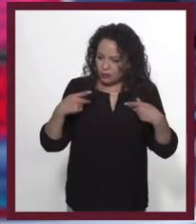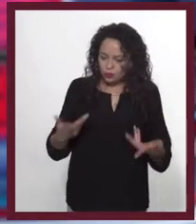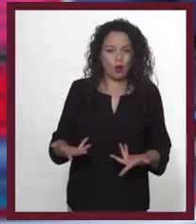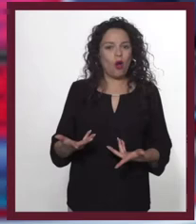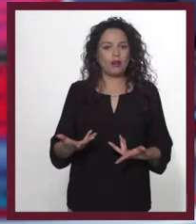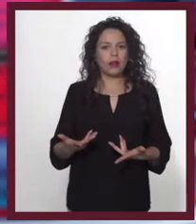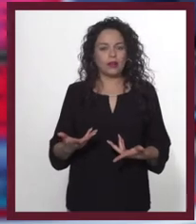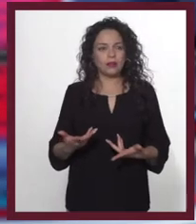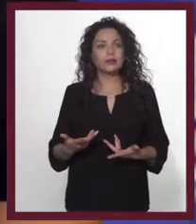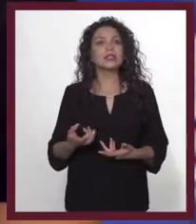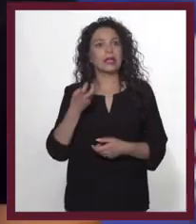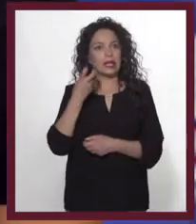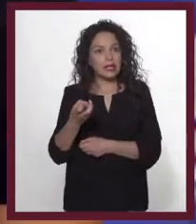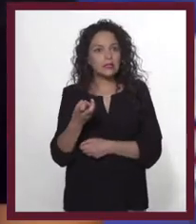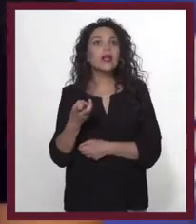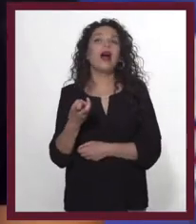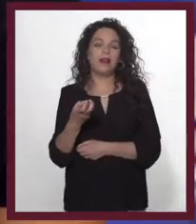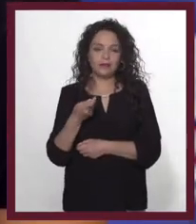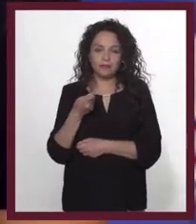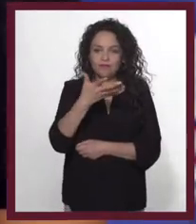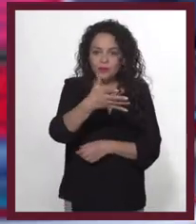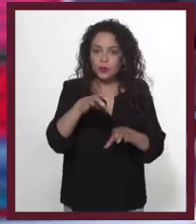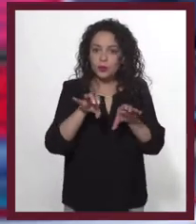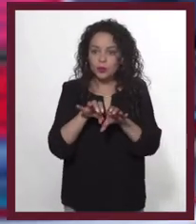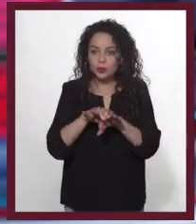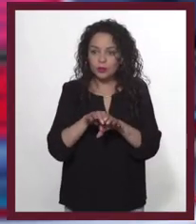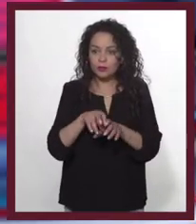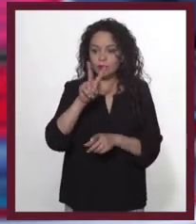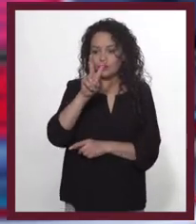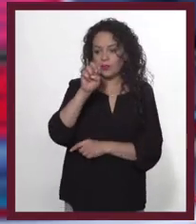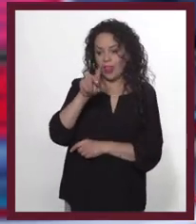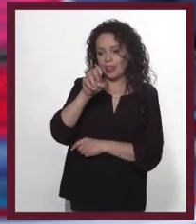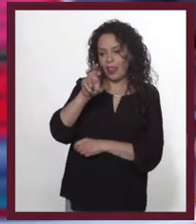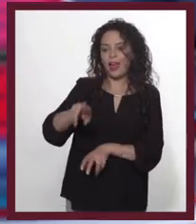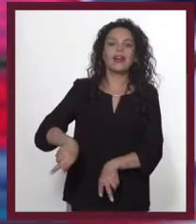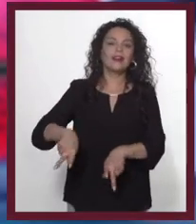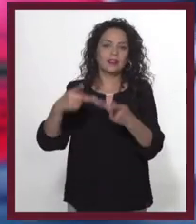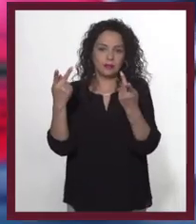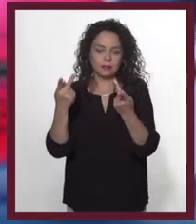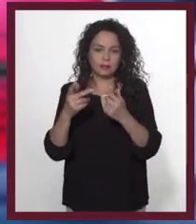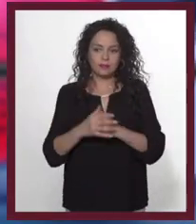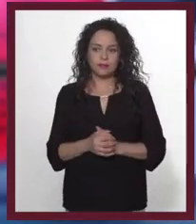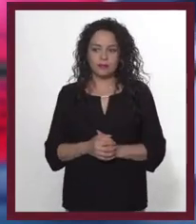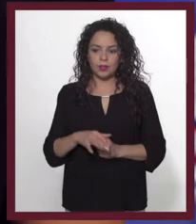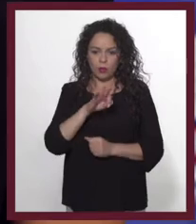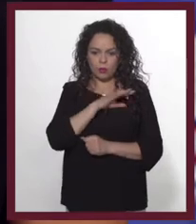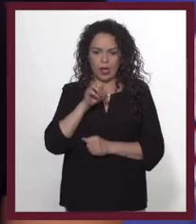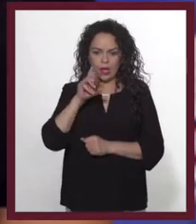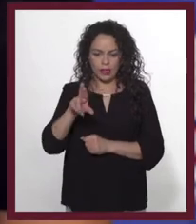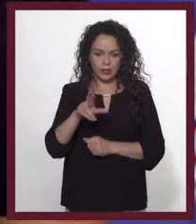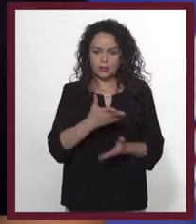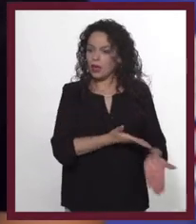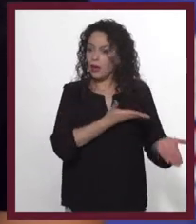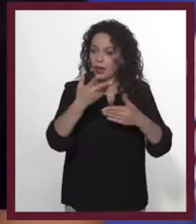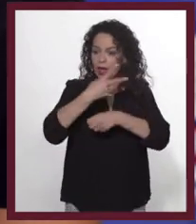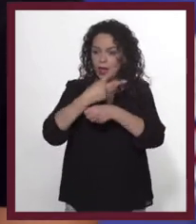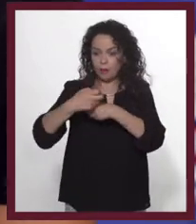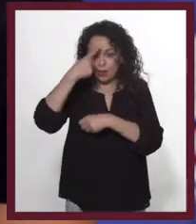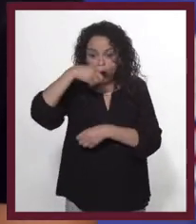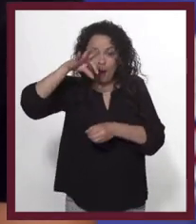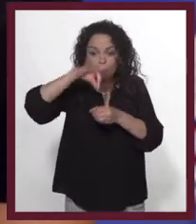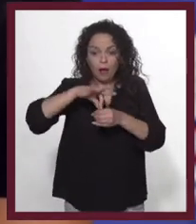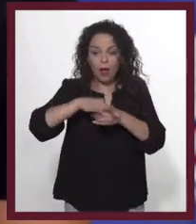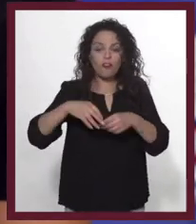actitud en el público y podemos decir que a eso también le llamamos vender. ¿Incluye invitar a votar por un